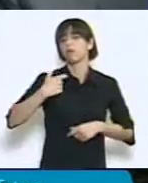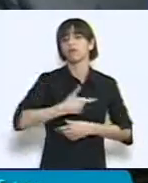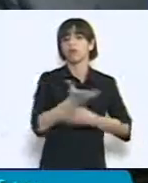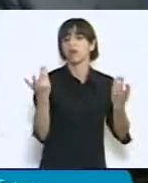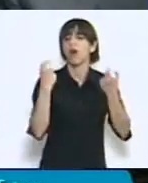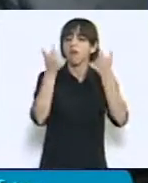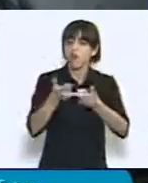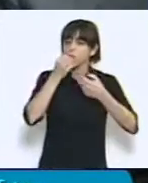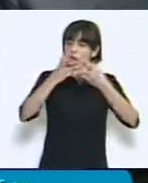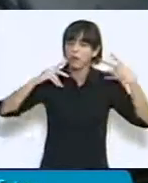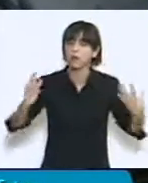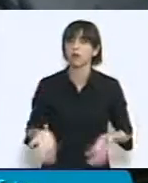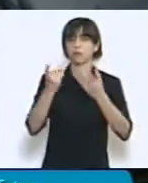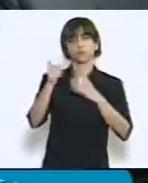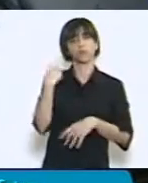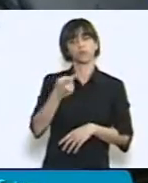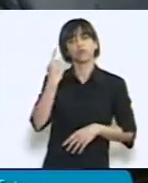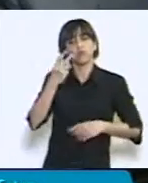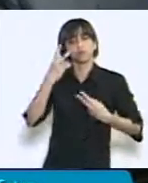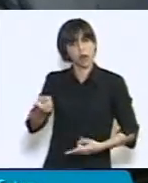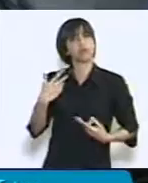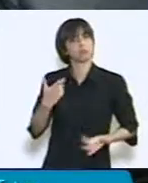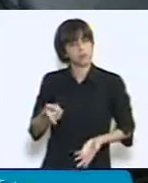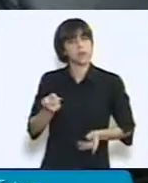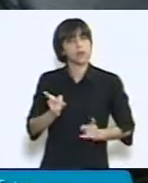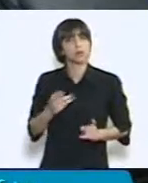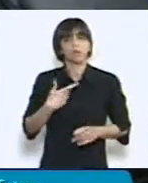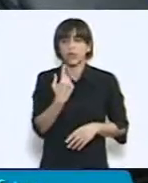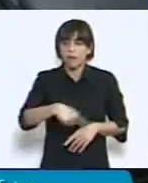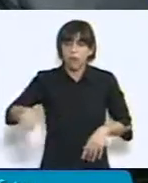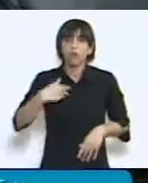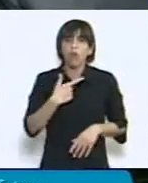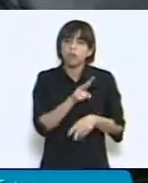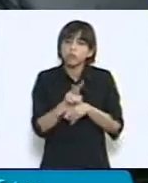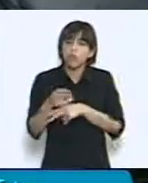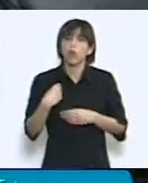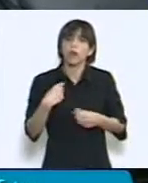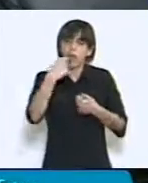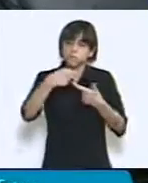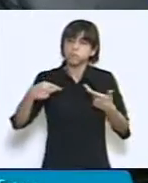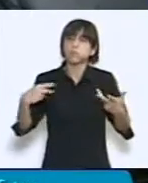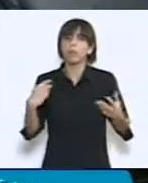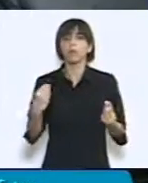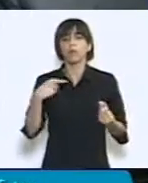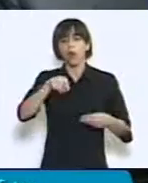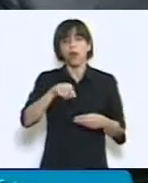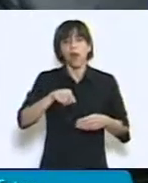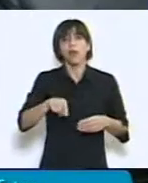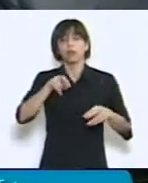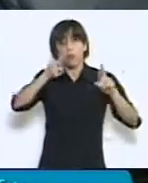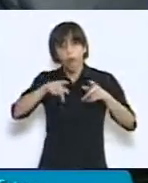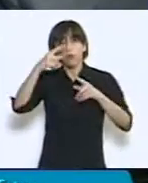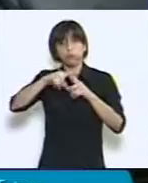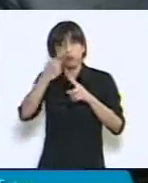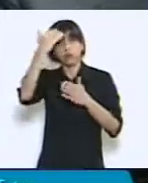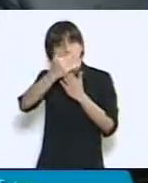reconocer los hitos, protegerlos, porque sin duda alguna van a ser verdaderas políticas de